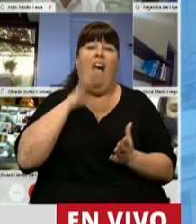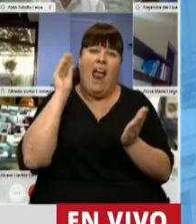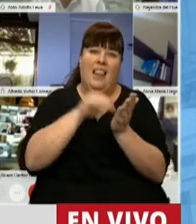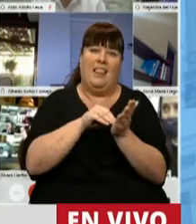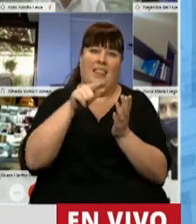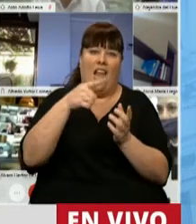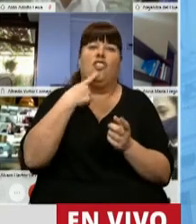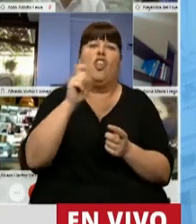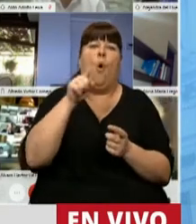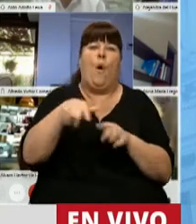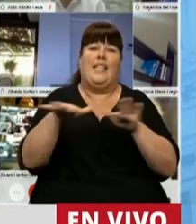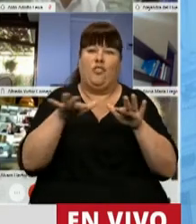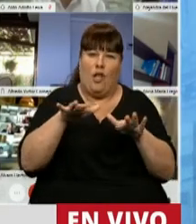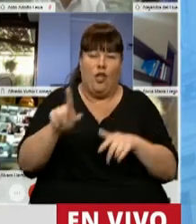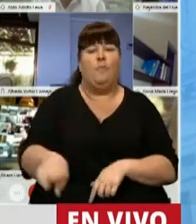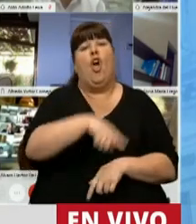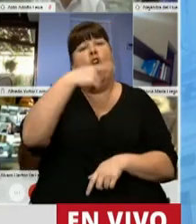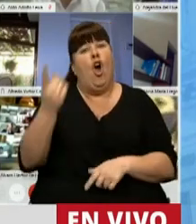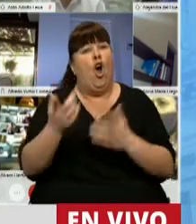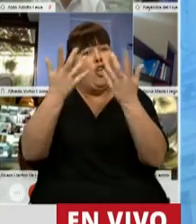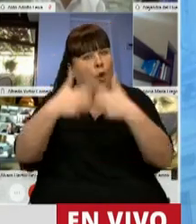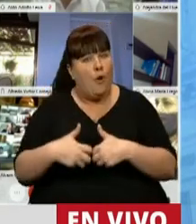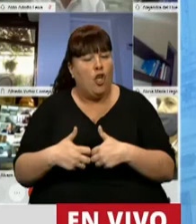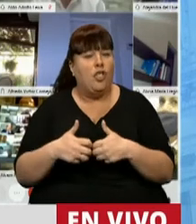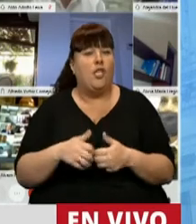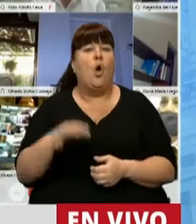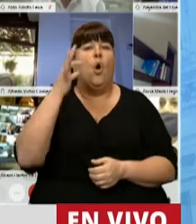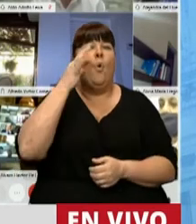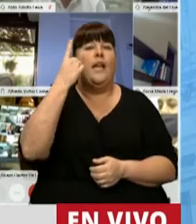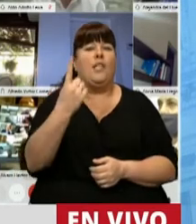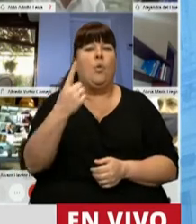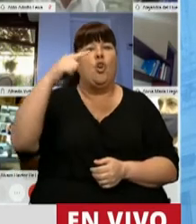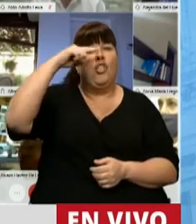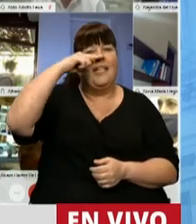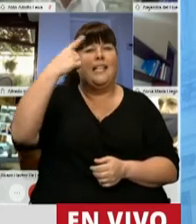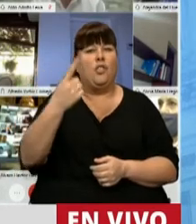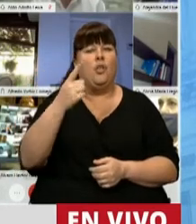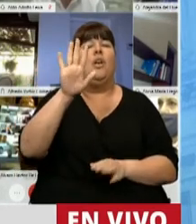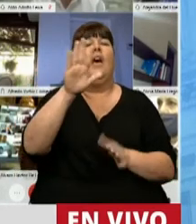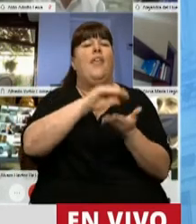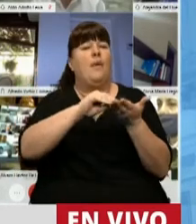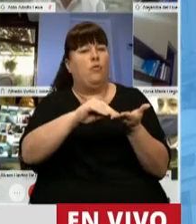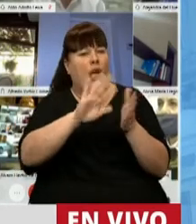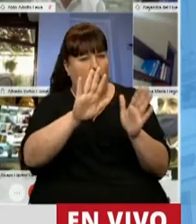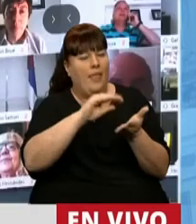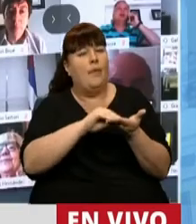esta situación. Y el otro proyecto es el 4171. Diputado Soto,